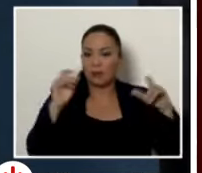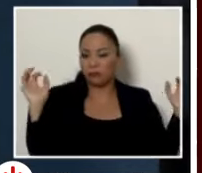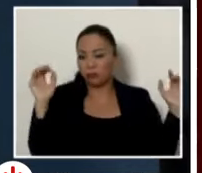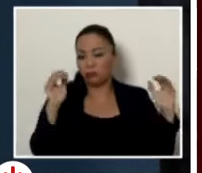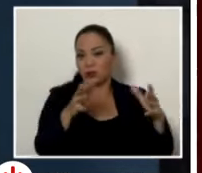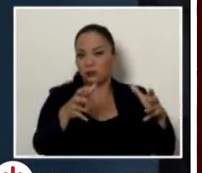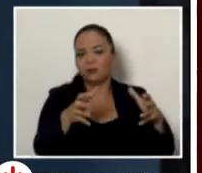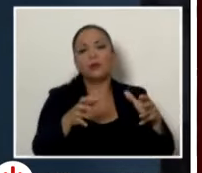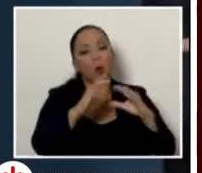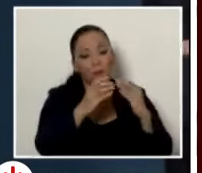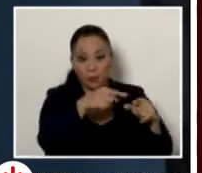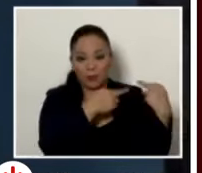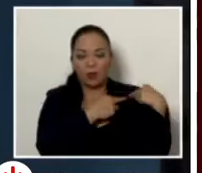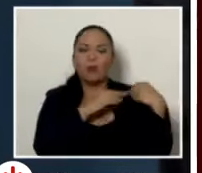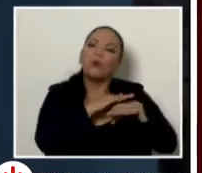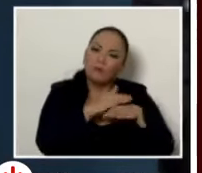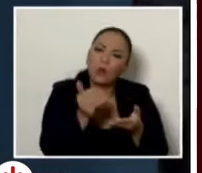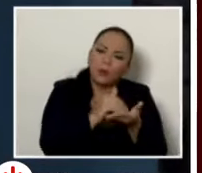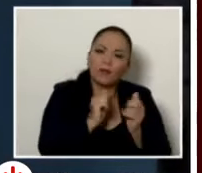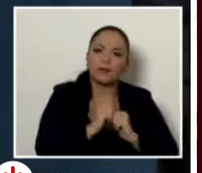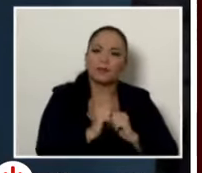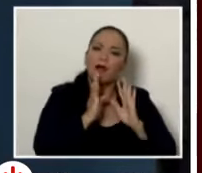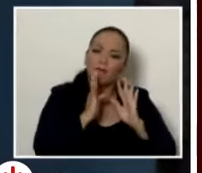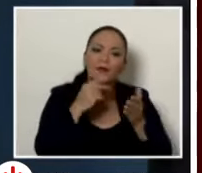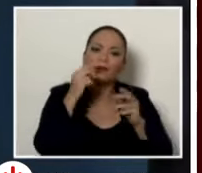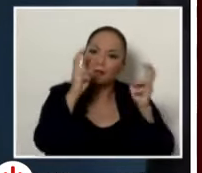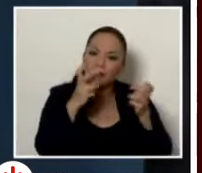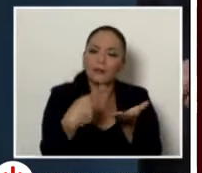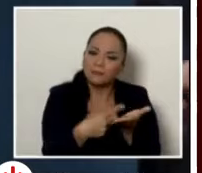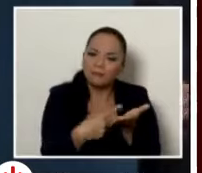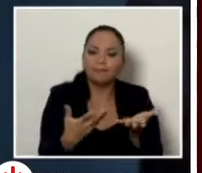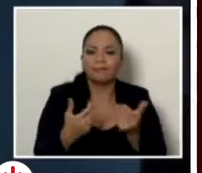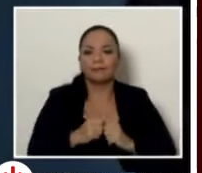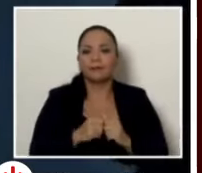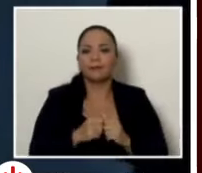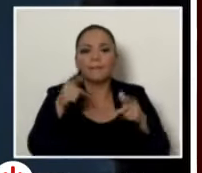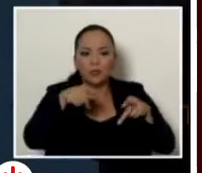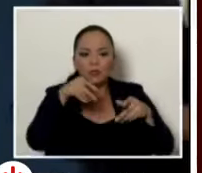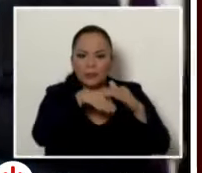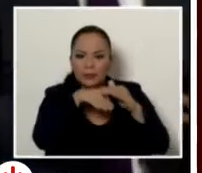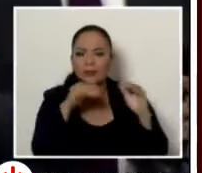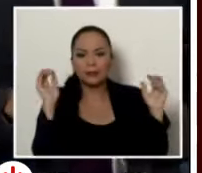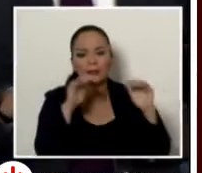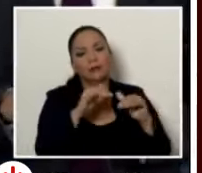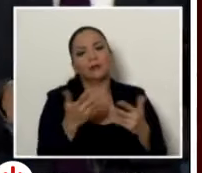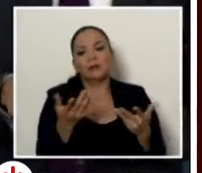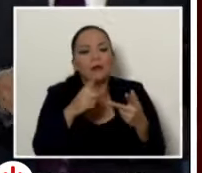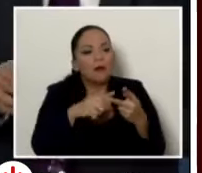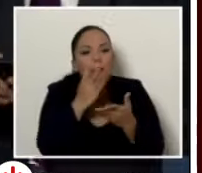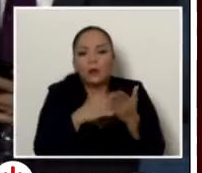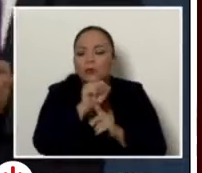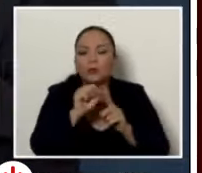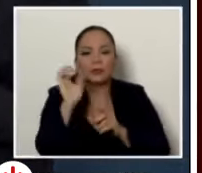retomemos el caso al respecto de los ingresos y la posibilidad de una latente emergencia en